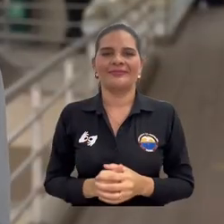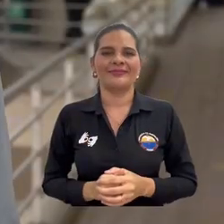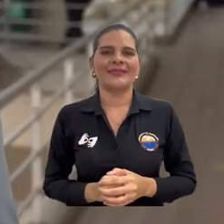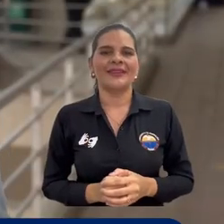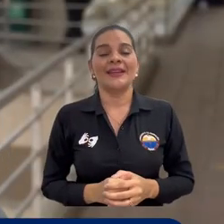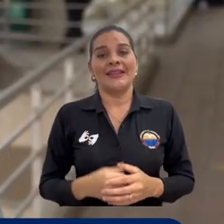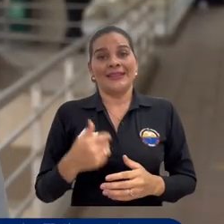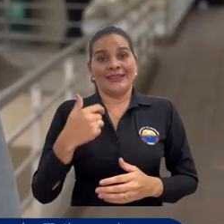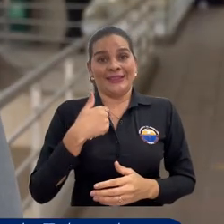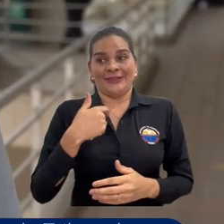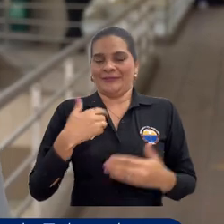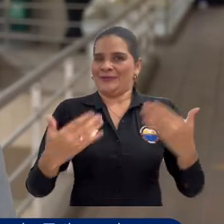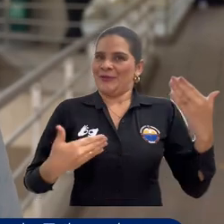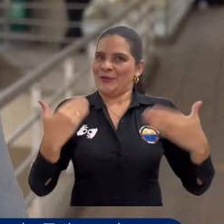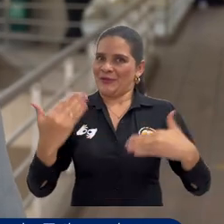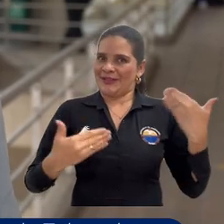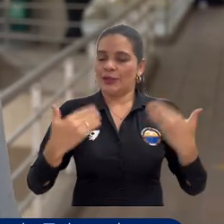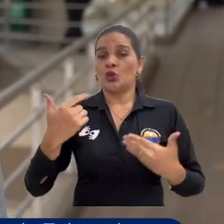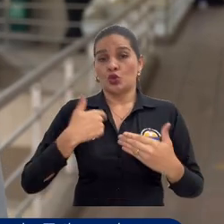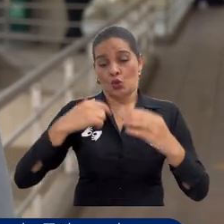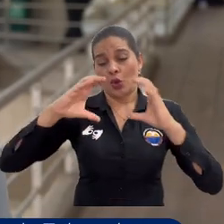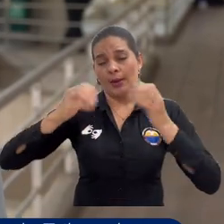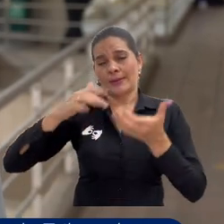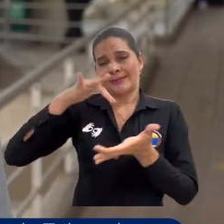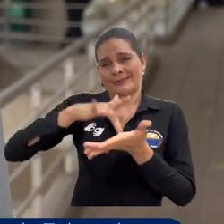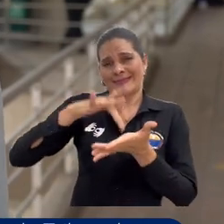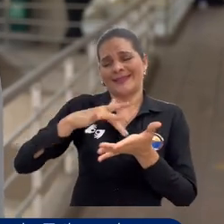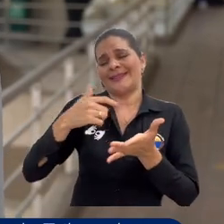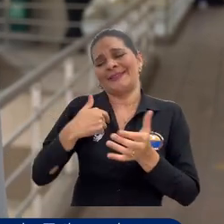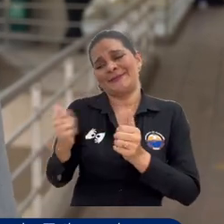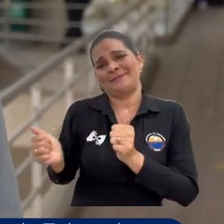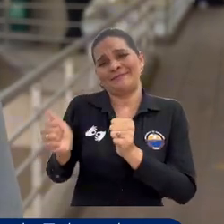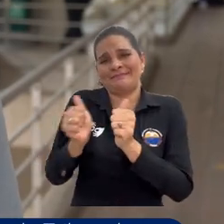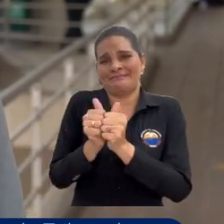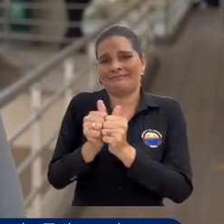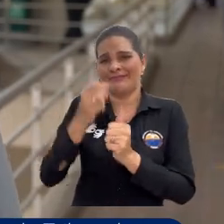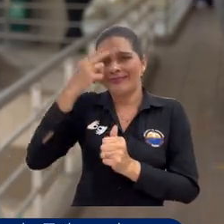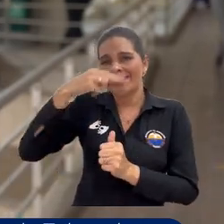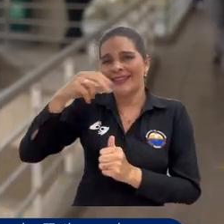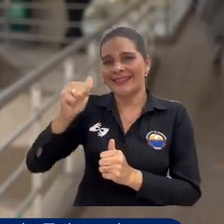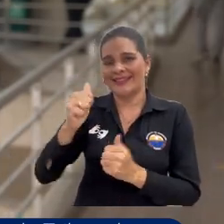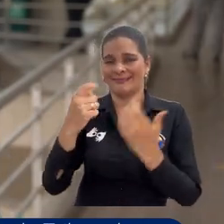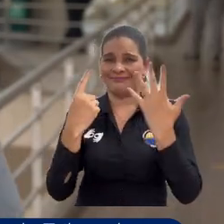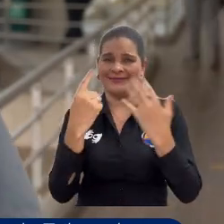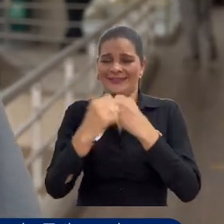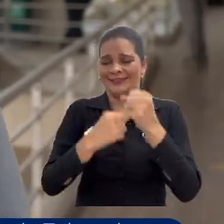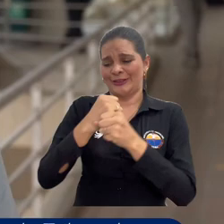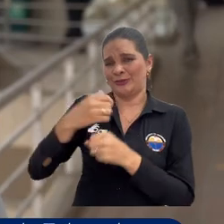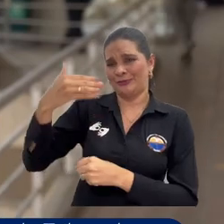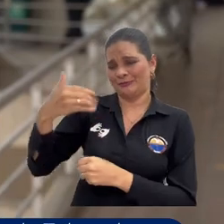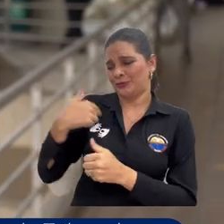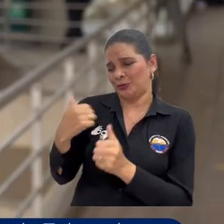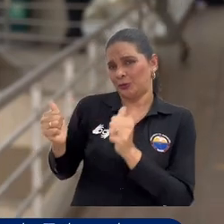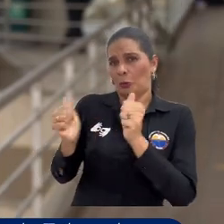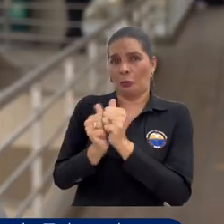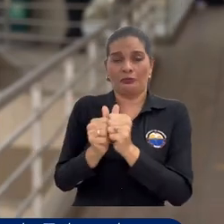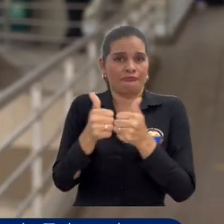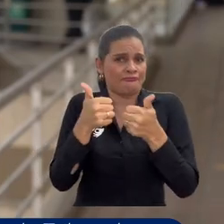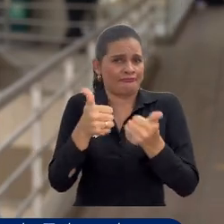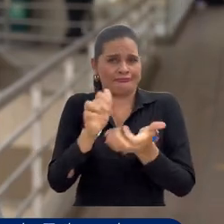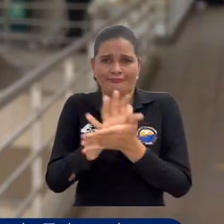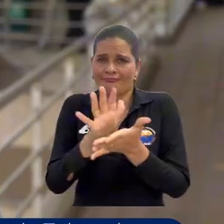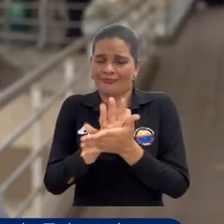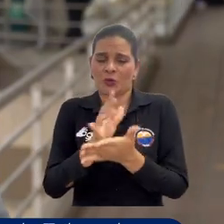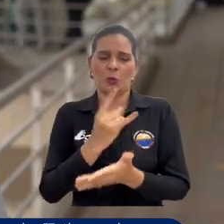siento más que bendecida porque además de estar tomando mis clases, me toca venir con mi pequeña de seis años, la cual de verdad que